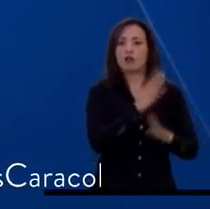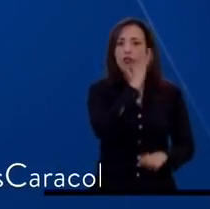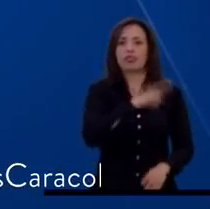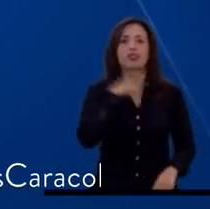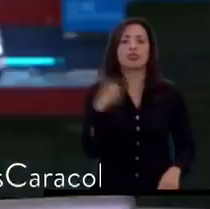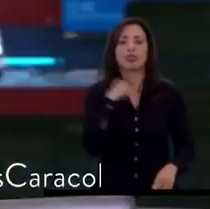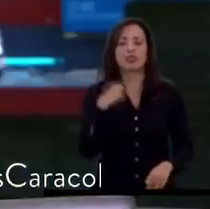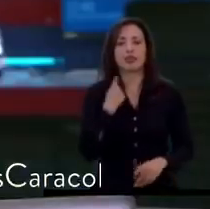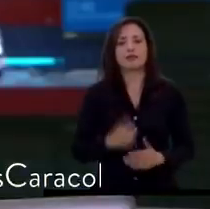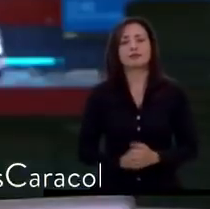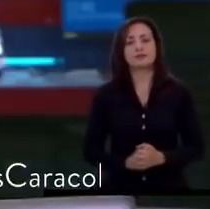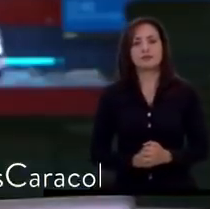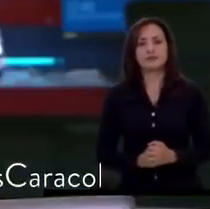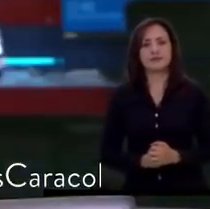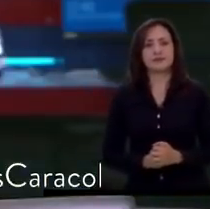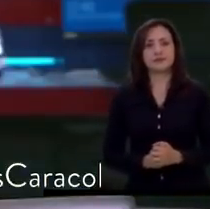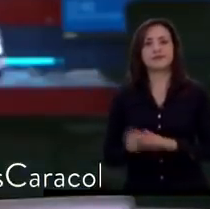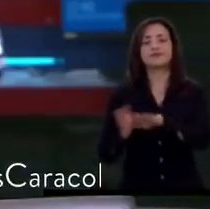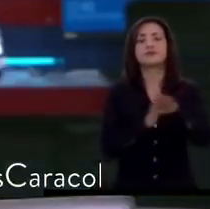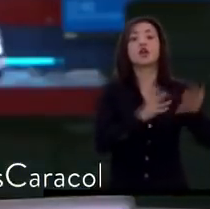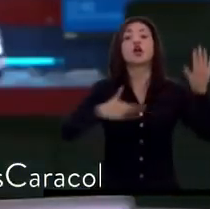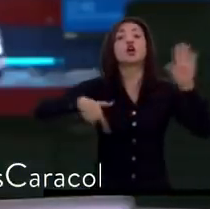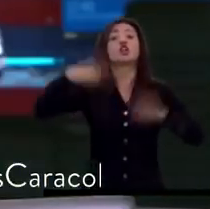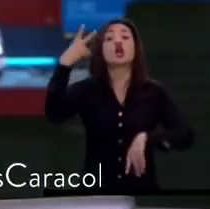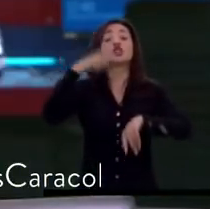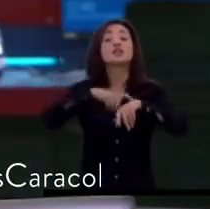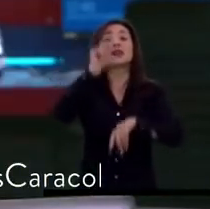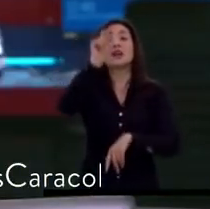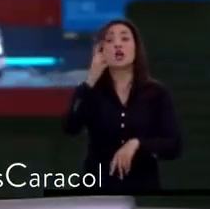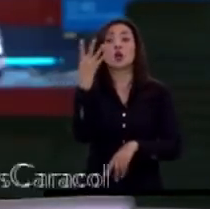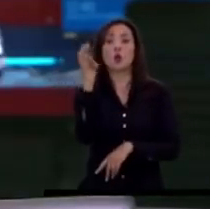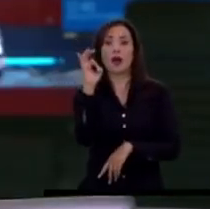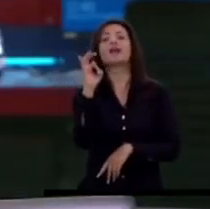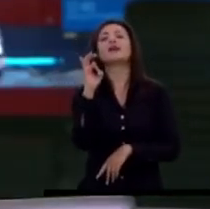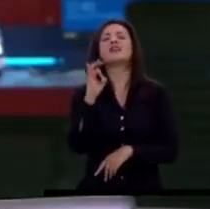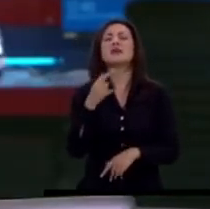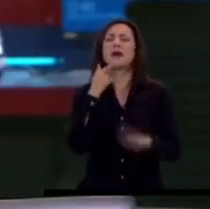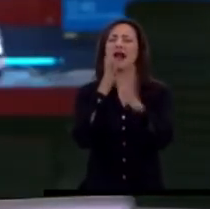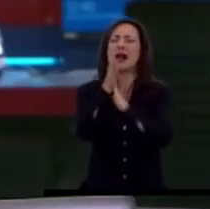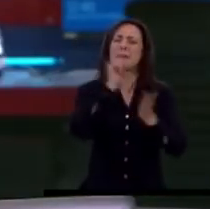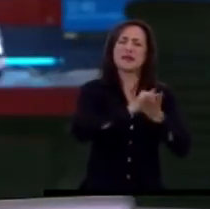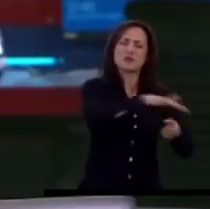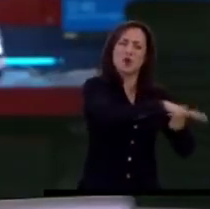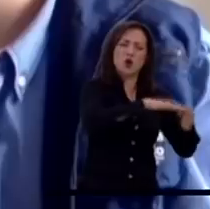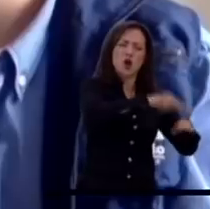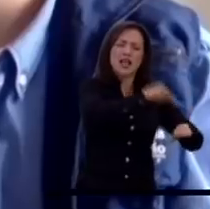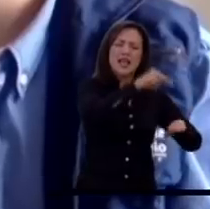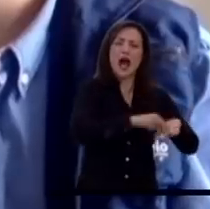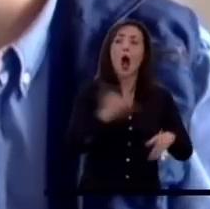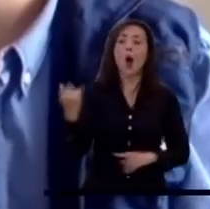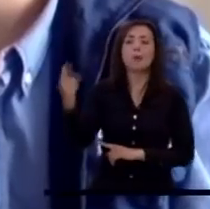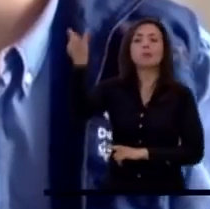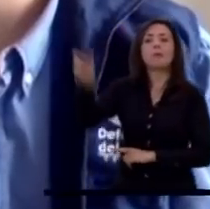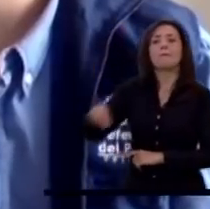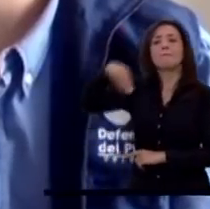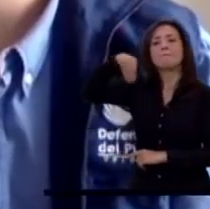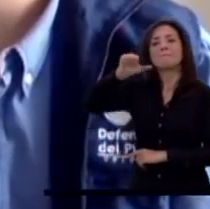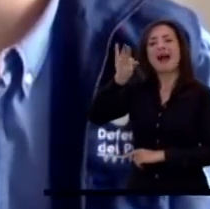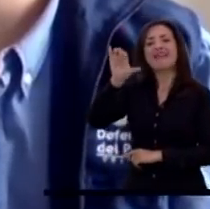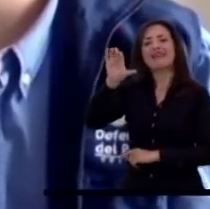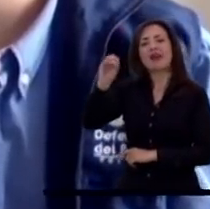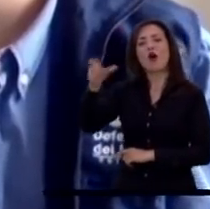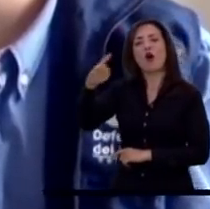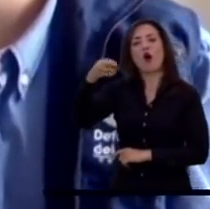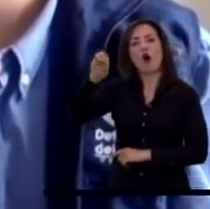le va a pasar. 1240. Para hablar de la dura situación en el departamento de Nariño, nos acompaña a esta hora Mateo Gómez